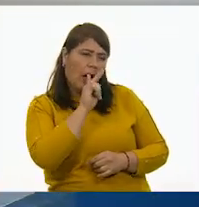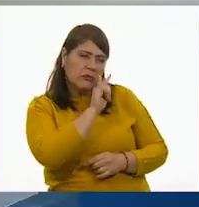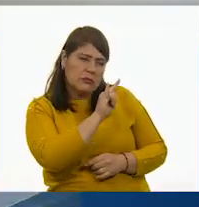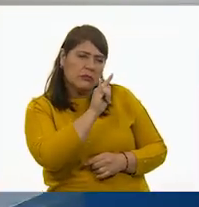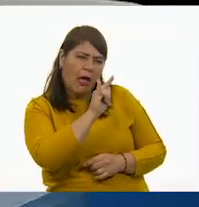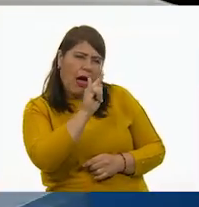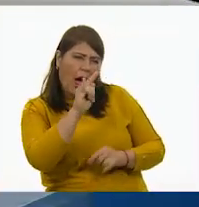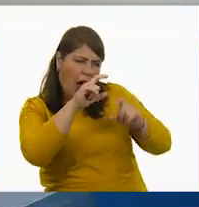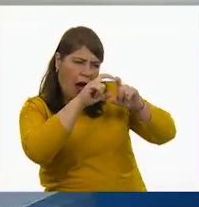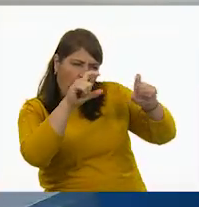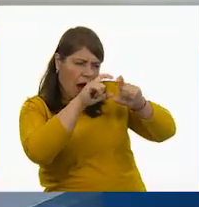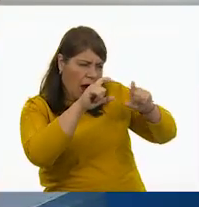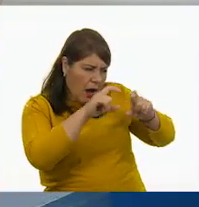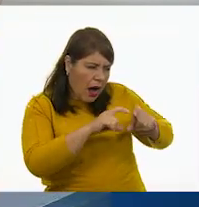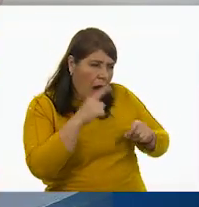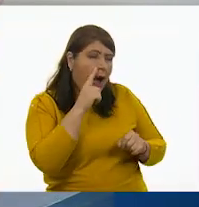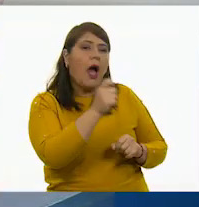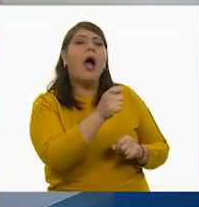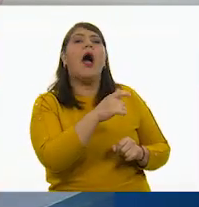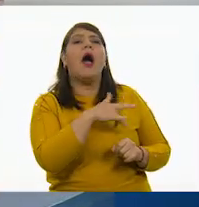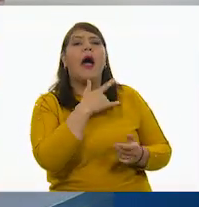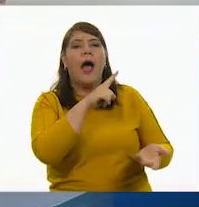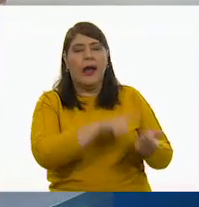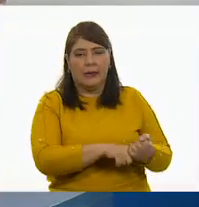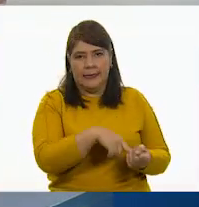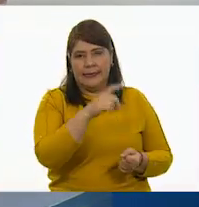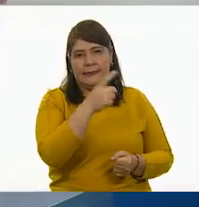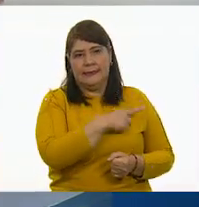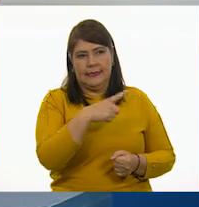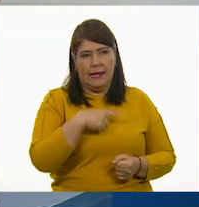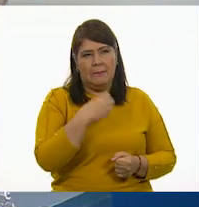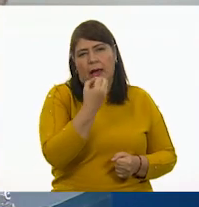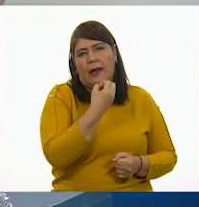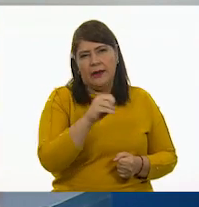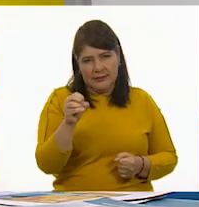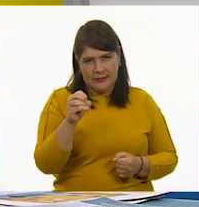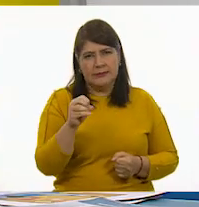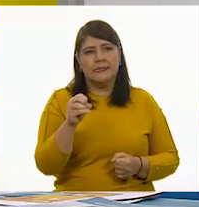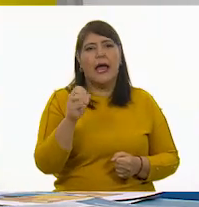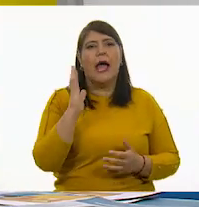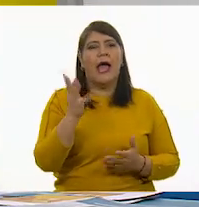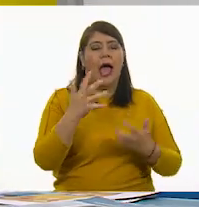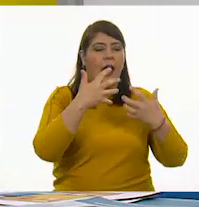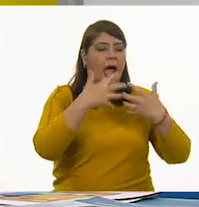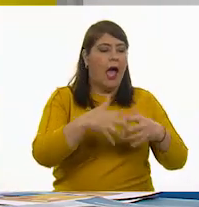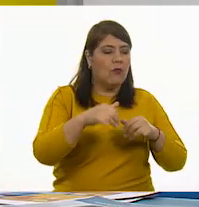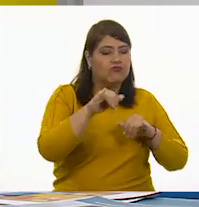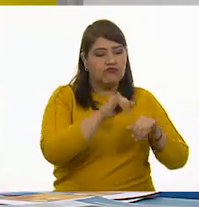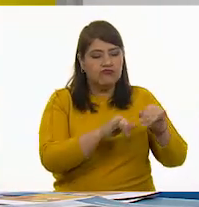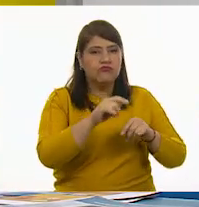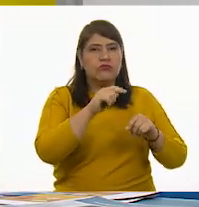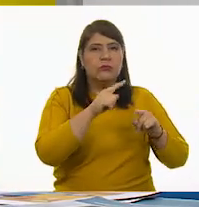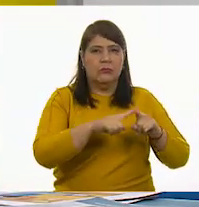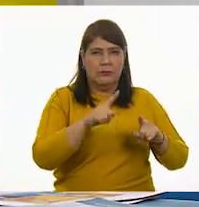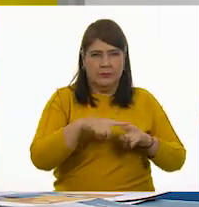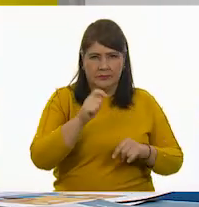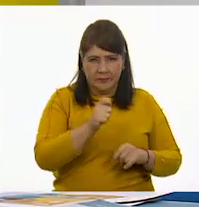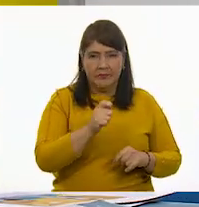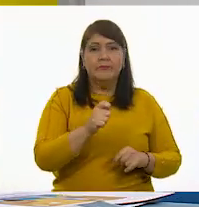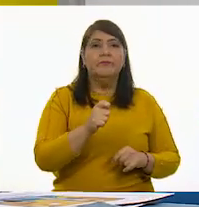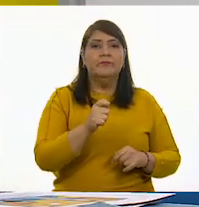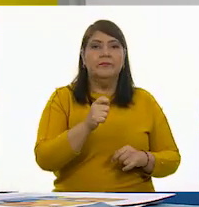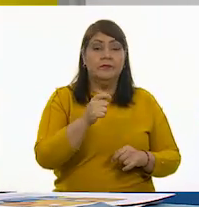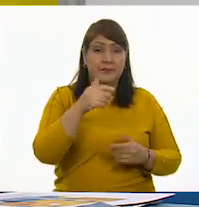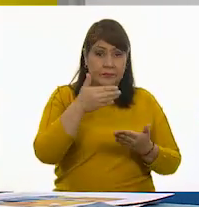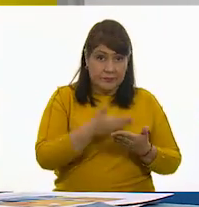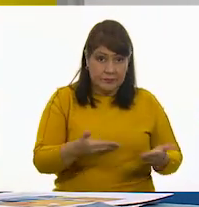etiquetas que debe traer los envases que vienen ya procesados. Y que hoy por hoy es